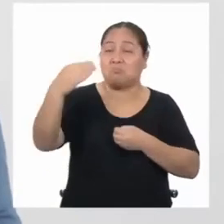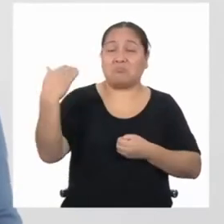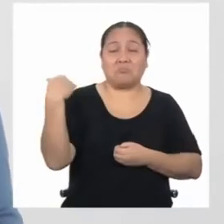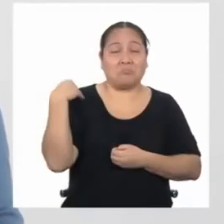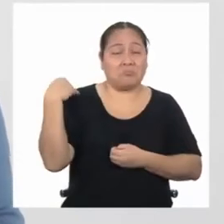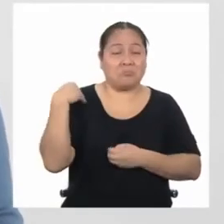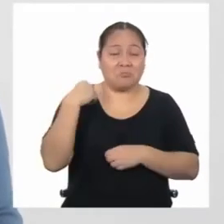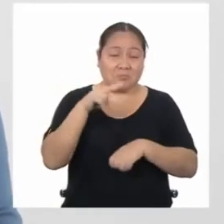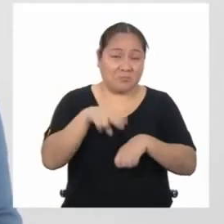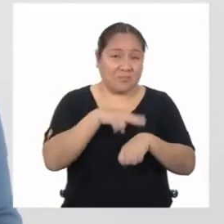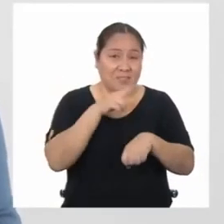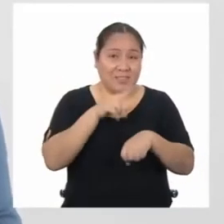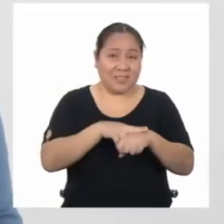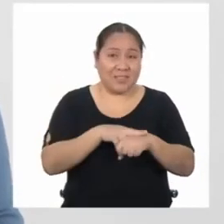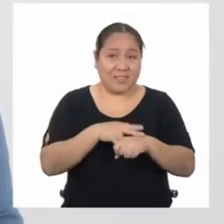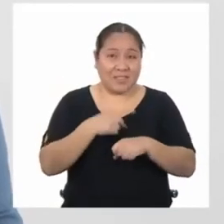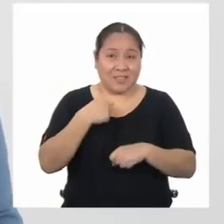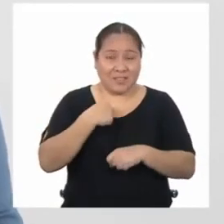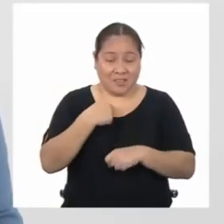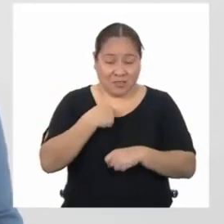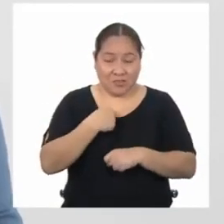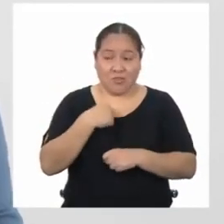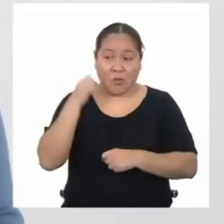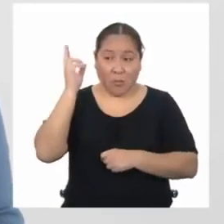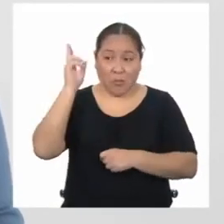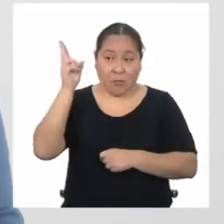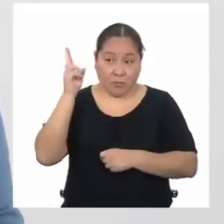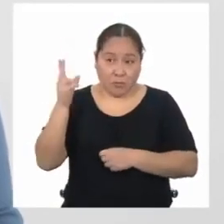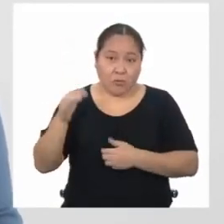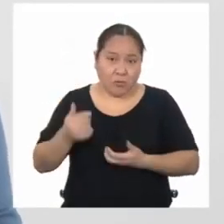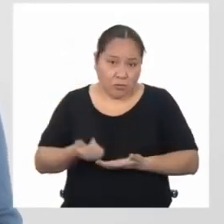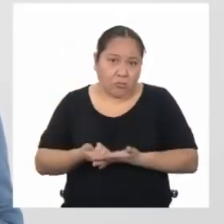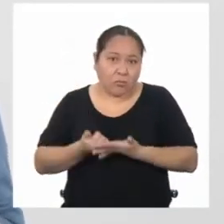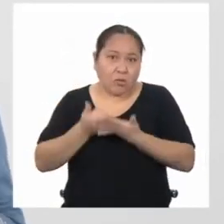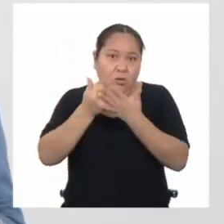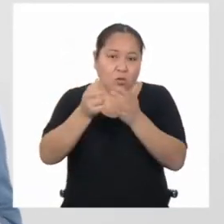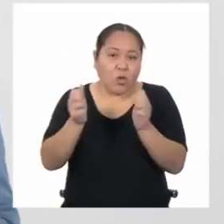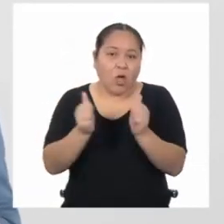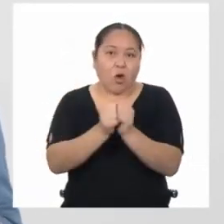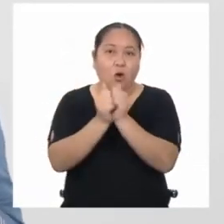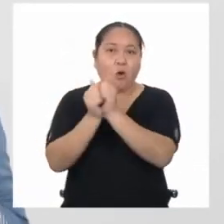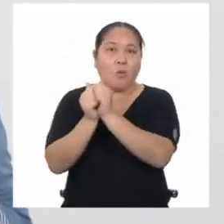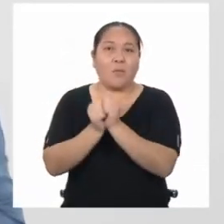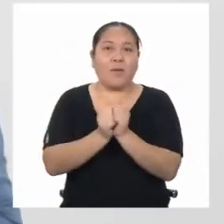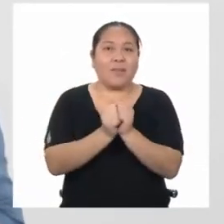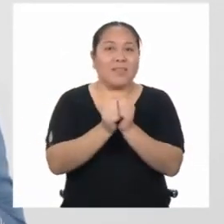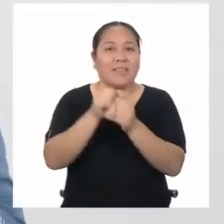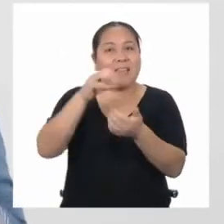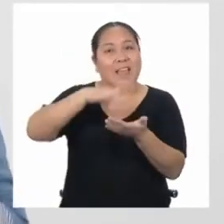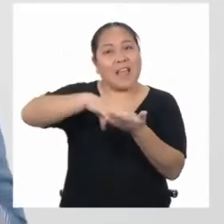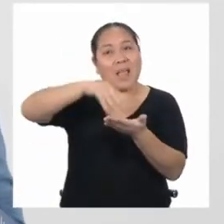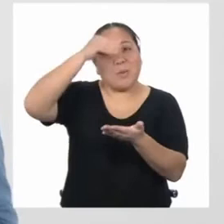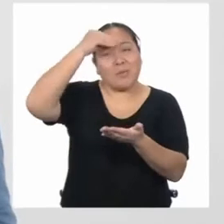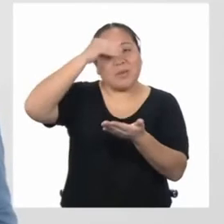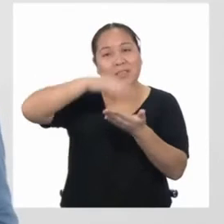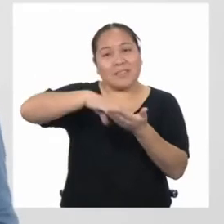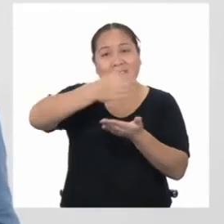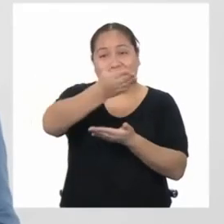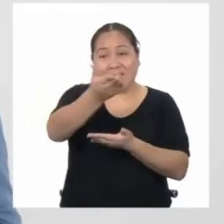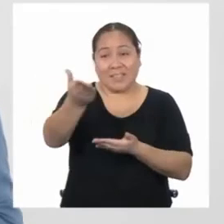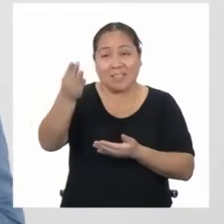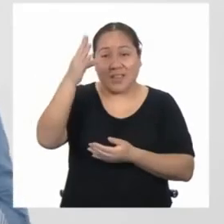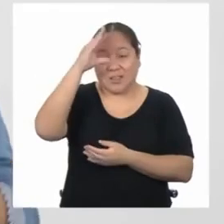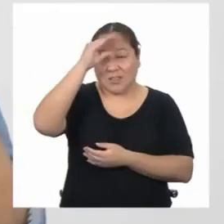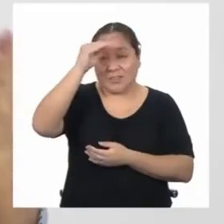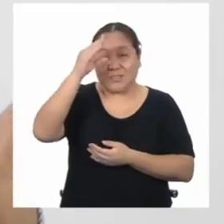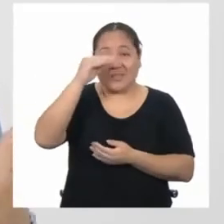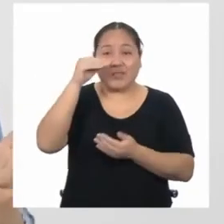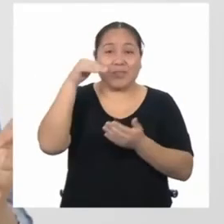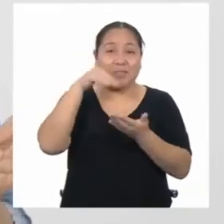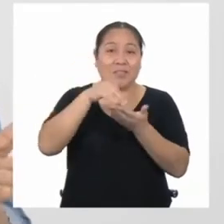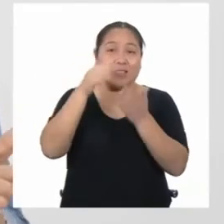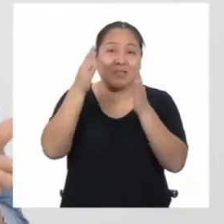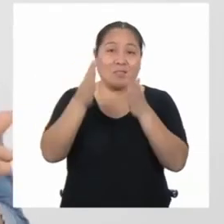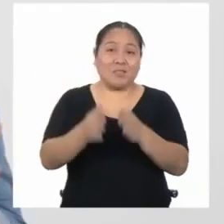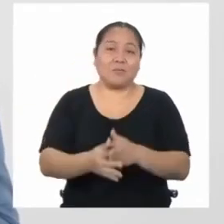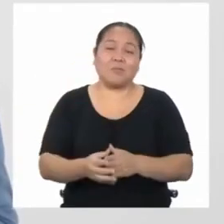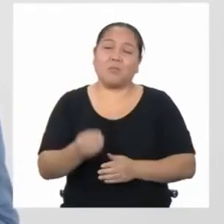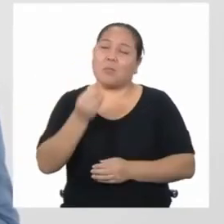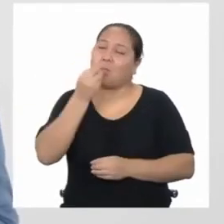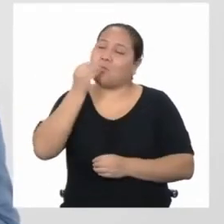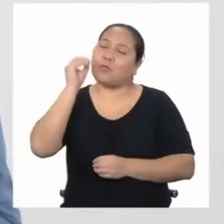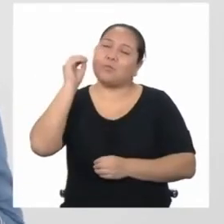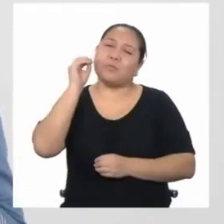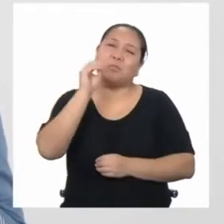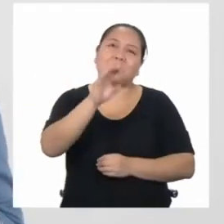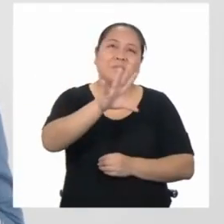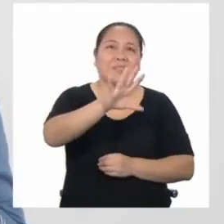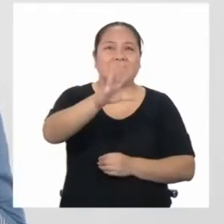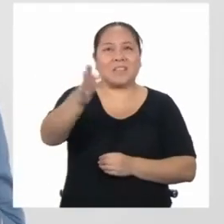necesiten. Para eso estamos los docentes, para acompañar el aprendizaje de nuestras y nuestros estudiantes. Un beso para todas